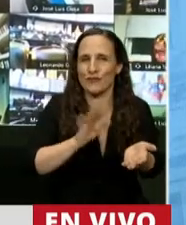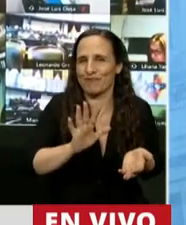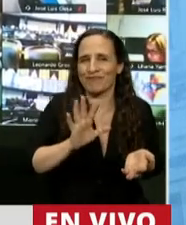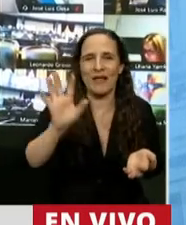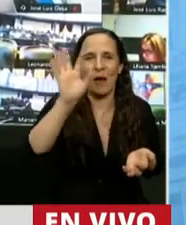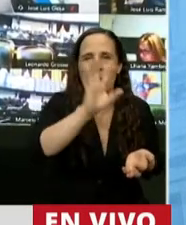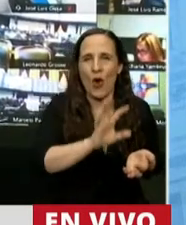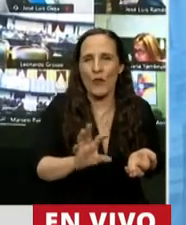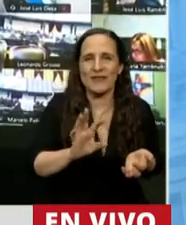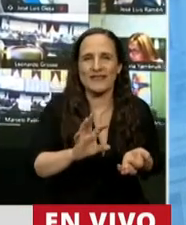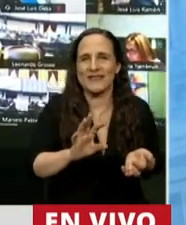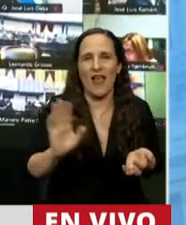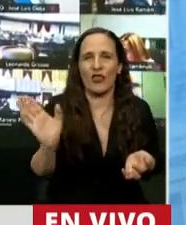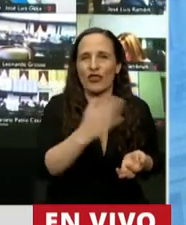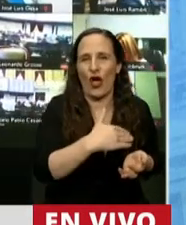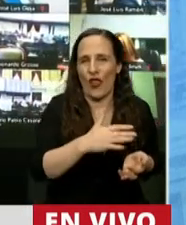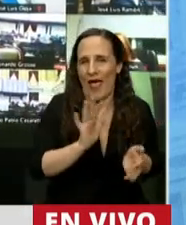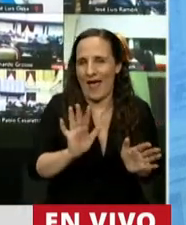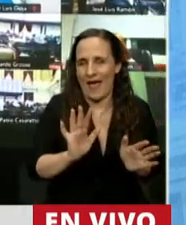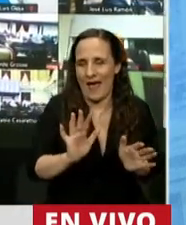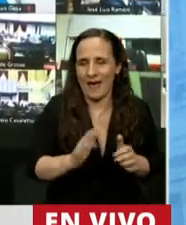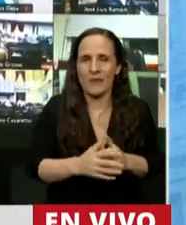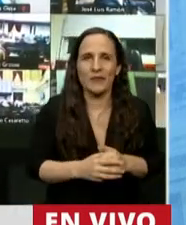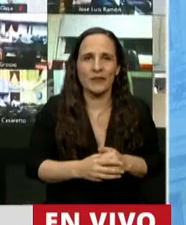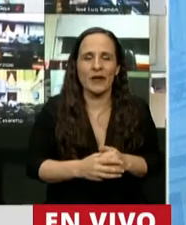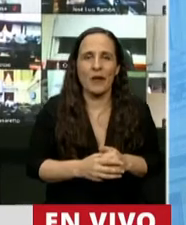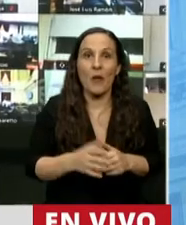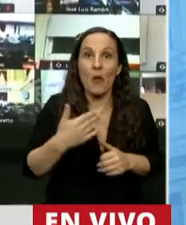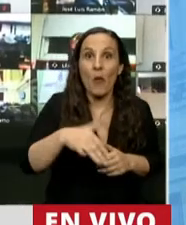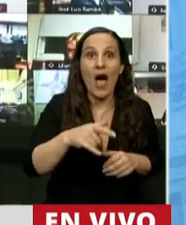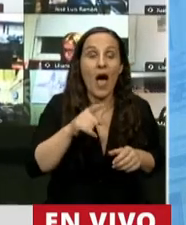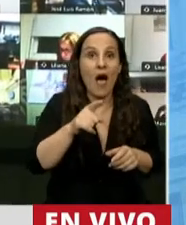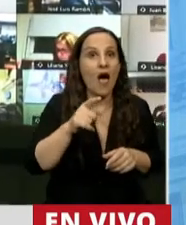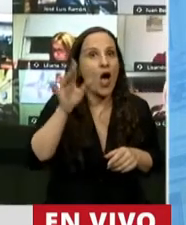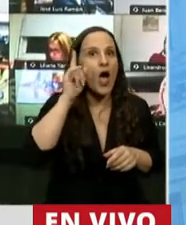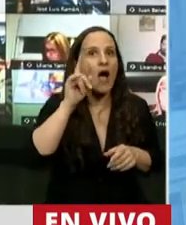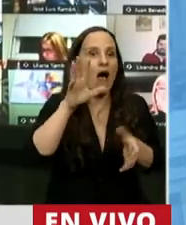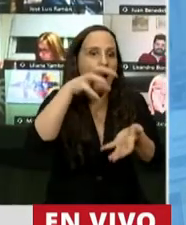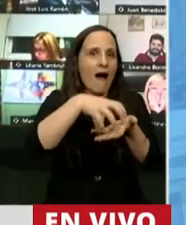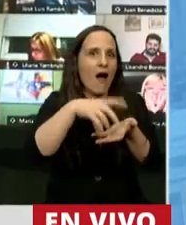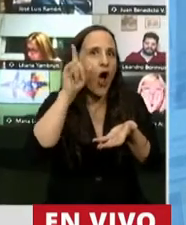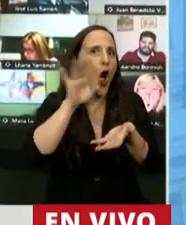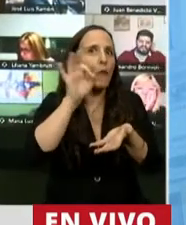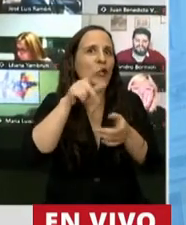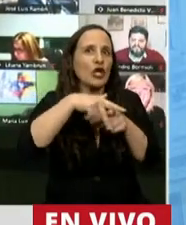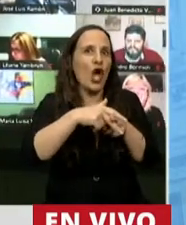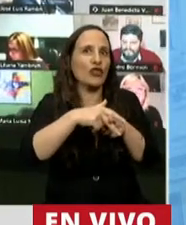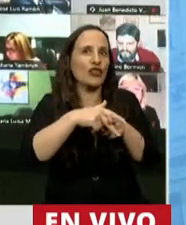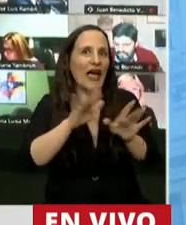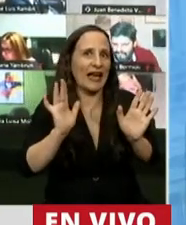provincias representadas, que va a emitir una opinión técnica. Una opinión técnica,